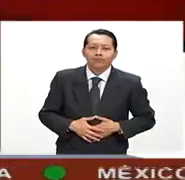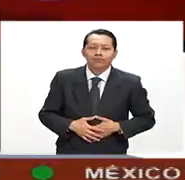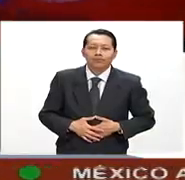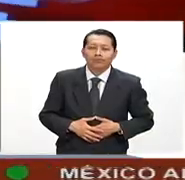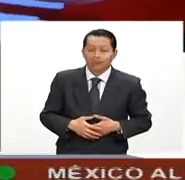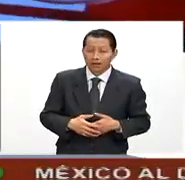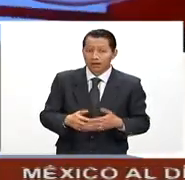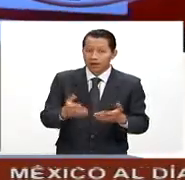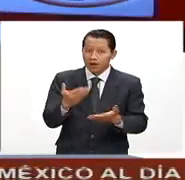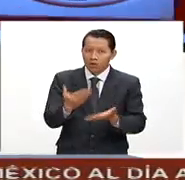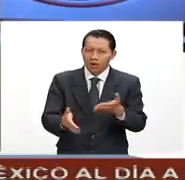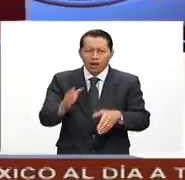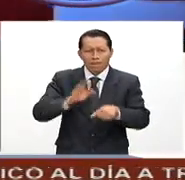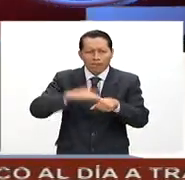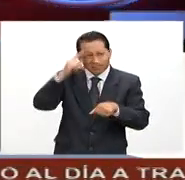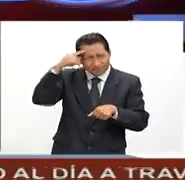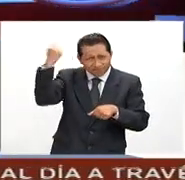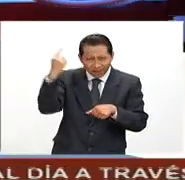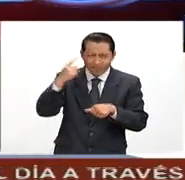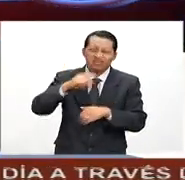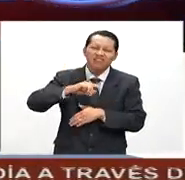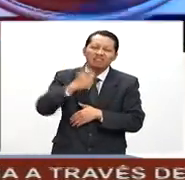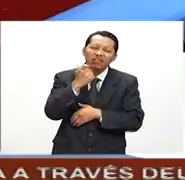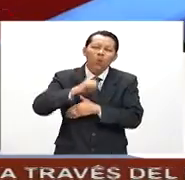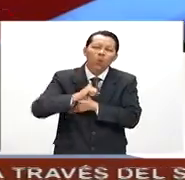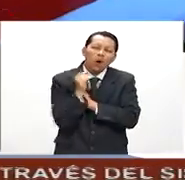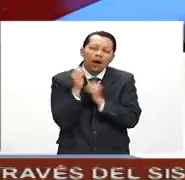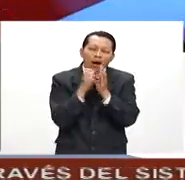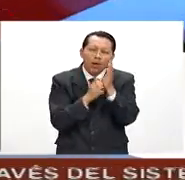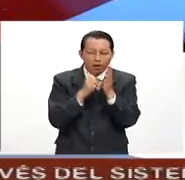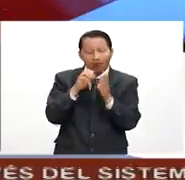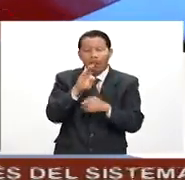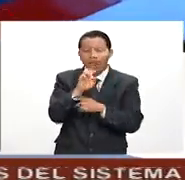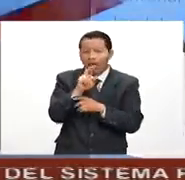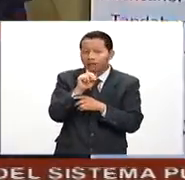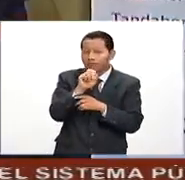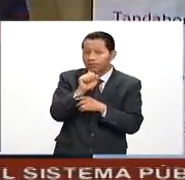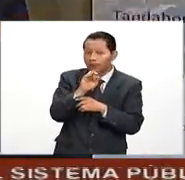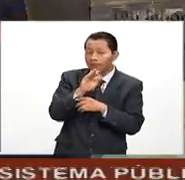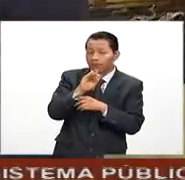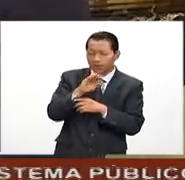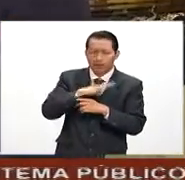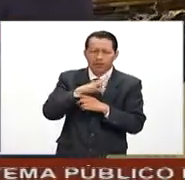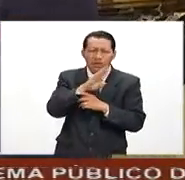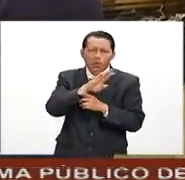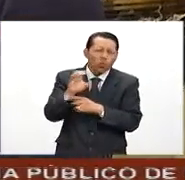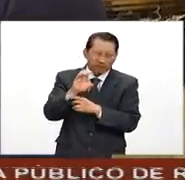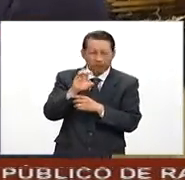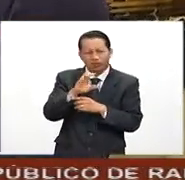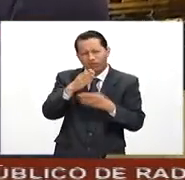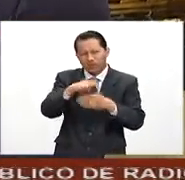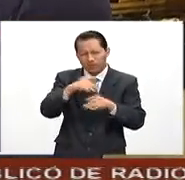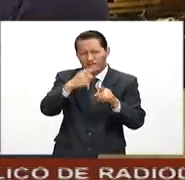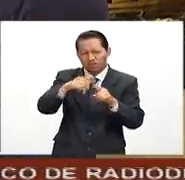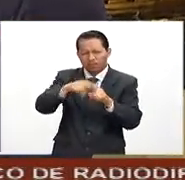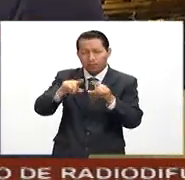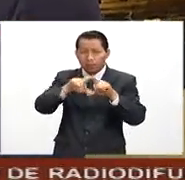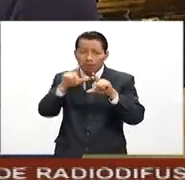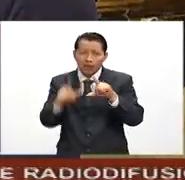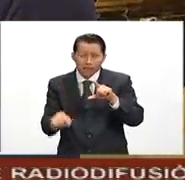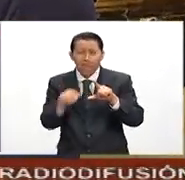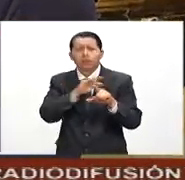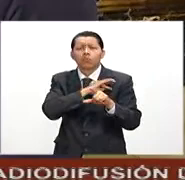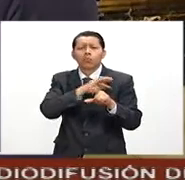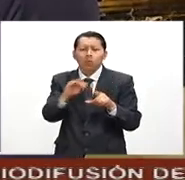Ahora será más fácil ahorrar para el retiro, ya que Bansefi a través de sus más de 400 sucursales en todo el país está listo para recibir aportaciones.